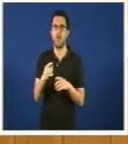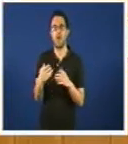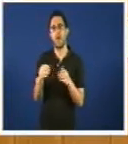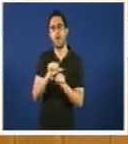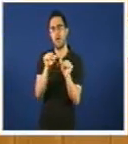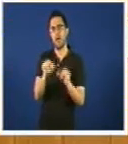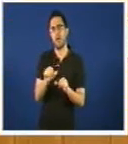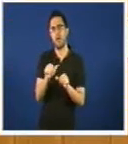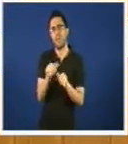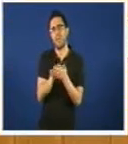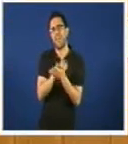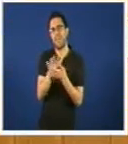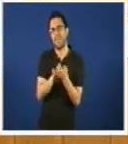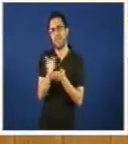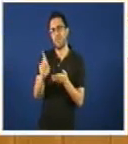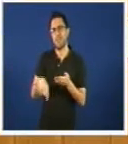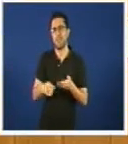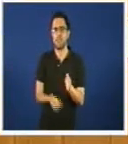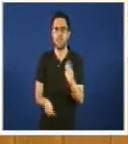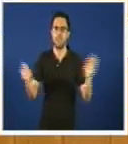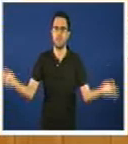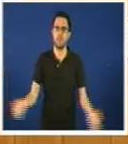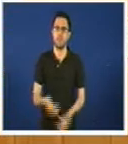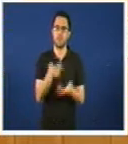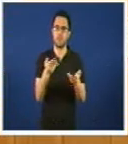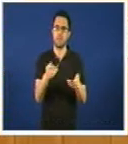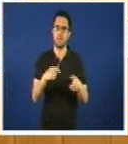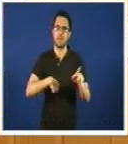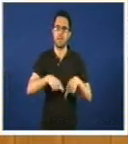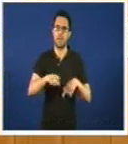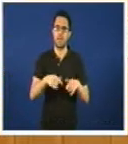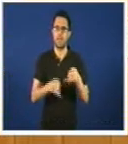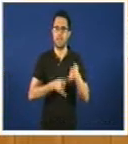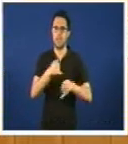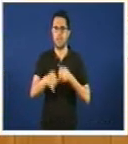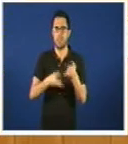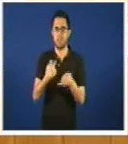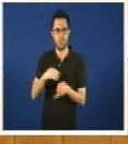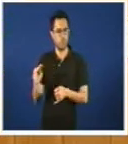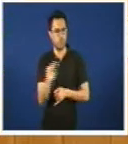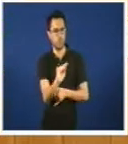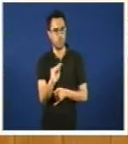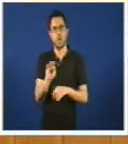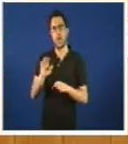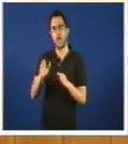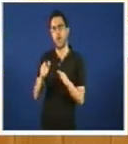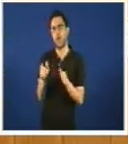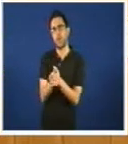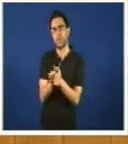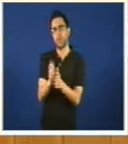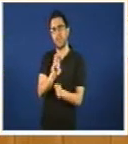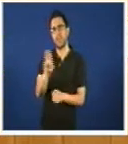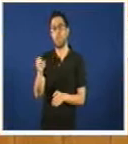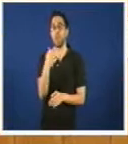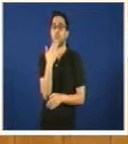bici deve preguntar de a súa compañera do Partido Popular porque o Concello de Santiago acaba de suprimir este servicio no Concello e